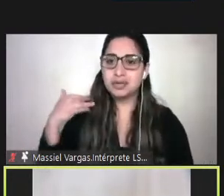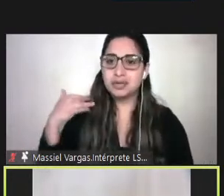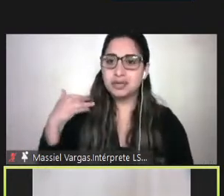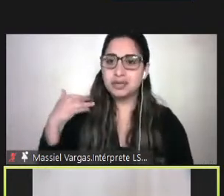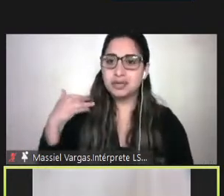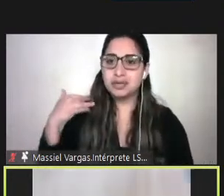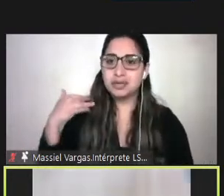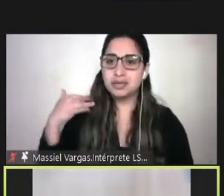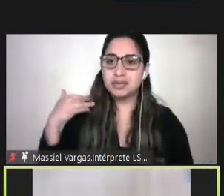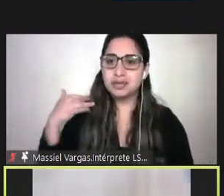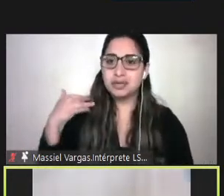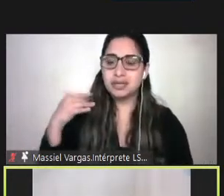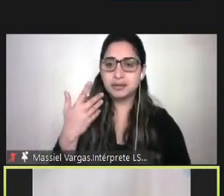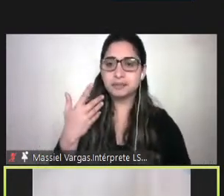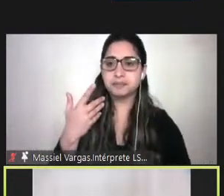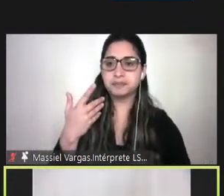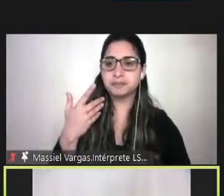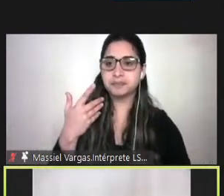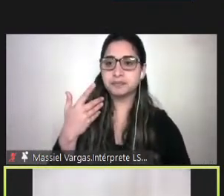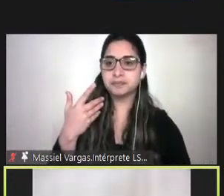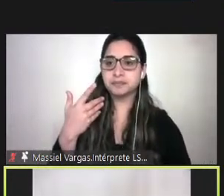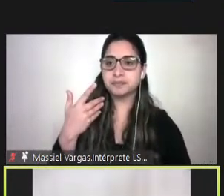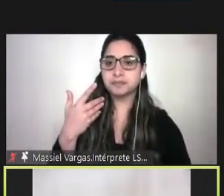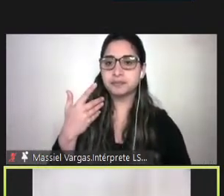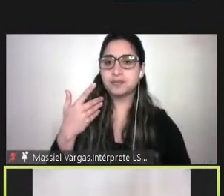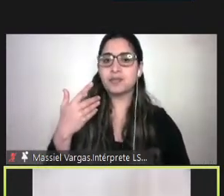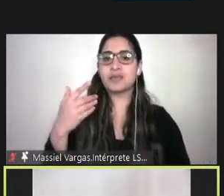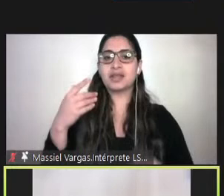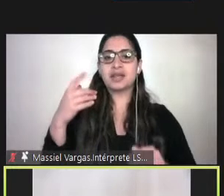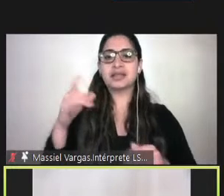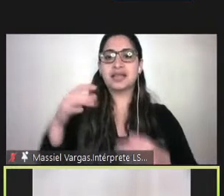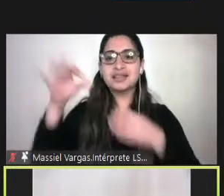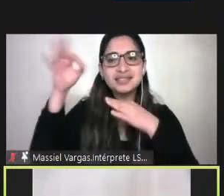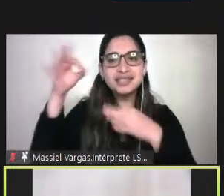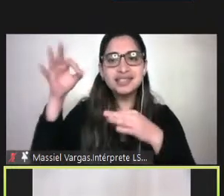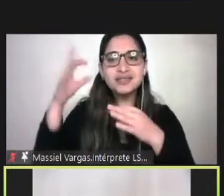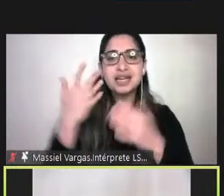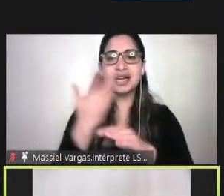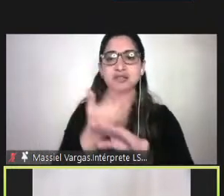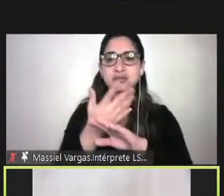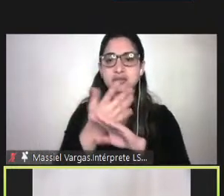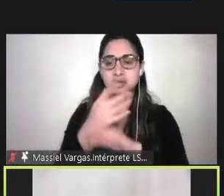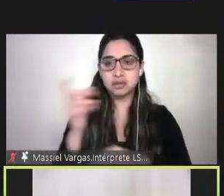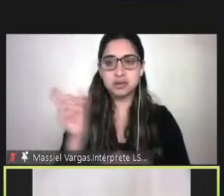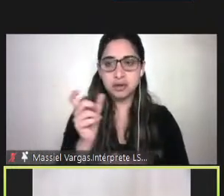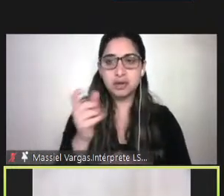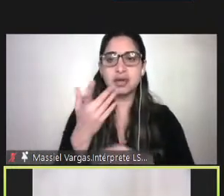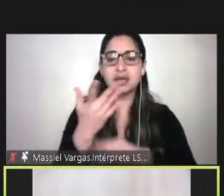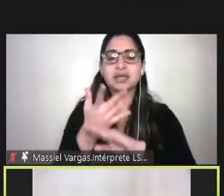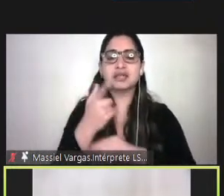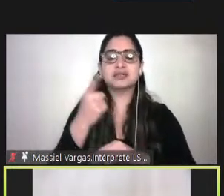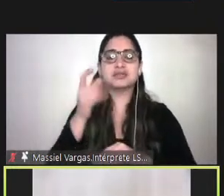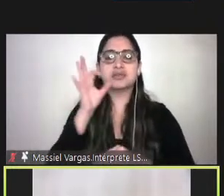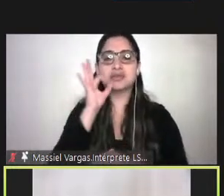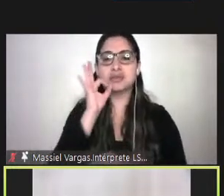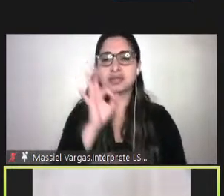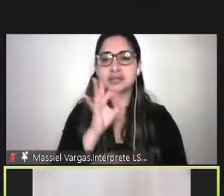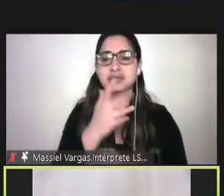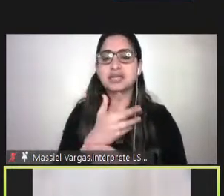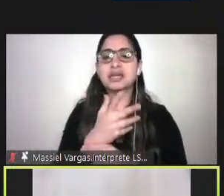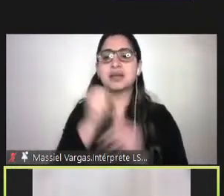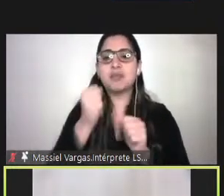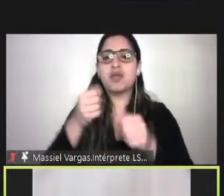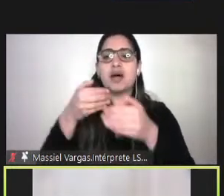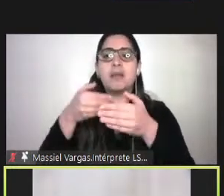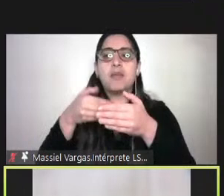esta certificación y esta calificación va a ser aquella que nos va a garantizar que nosotros podamos acceder